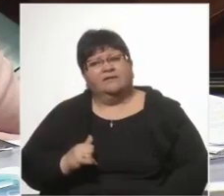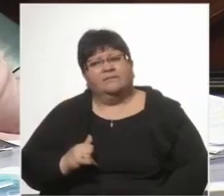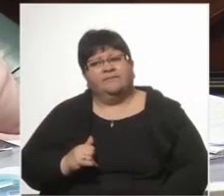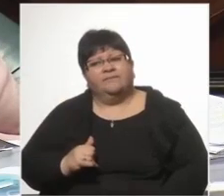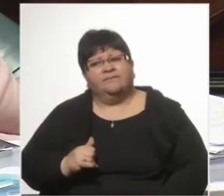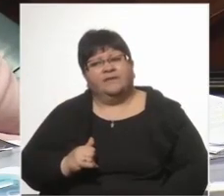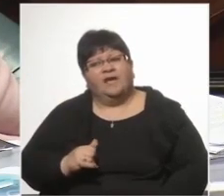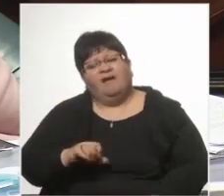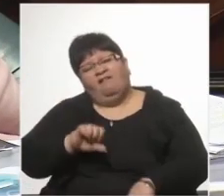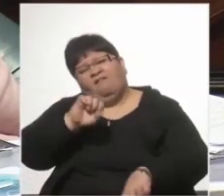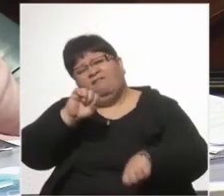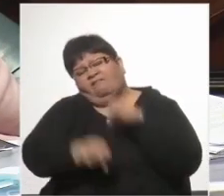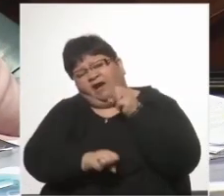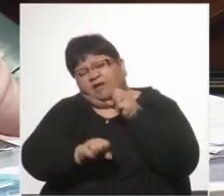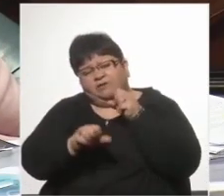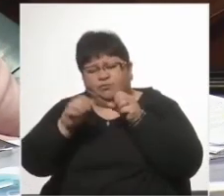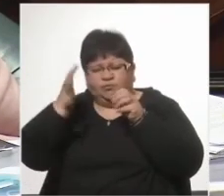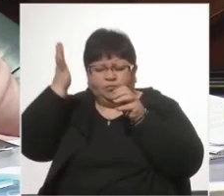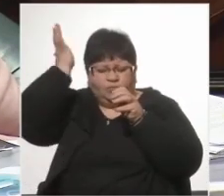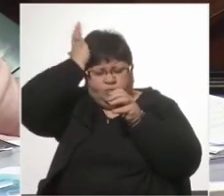tenía fractura al hueso de cráneo.